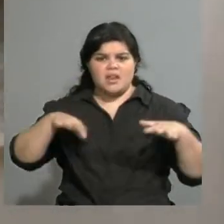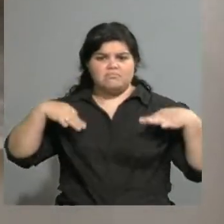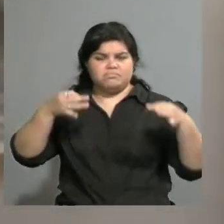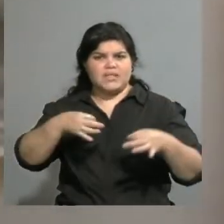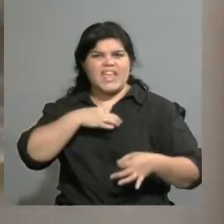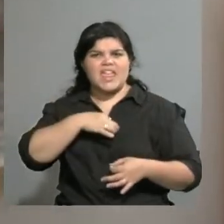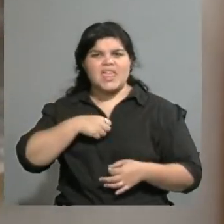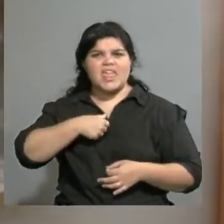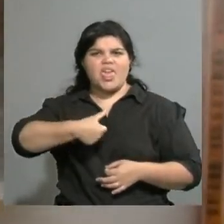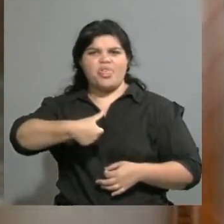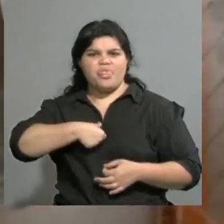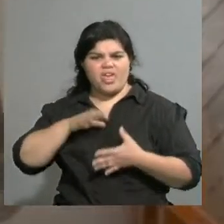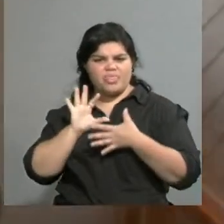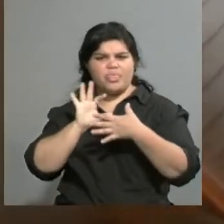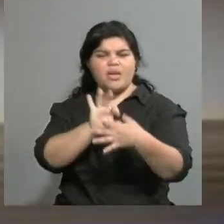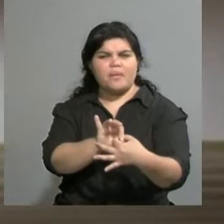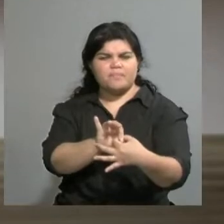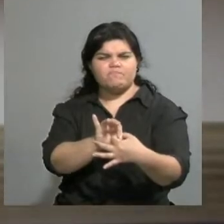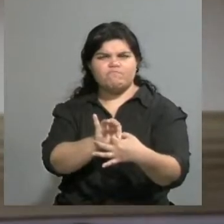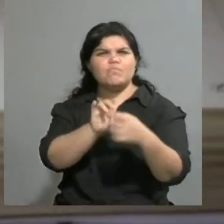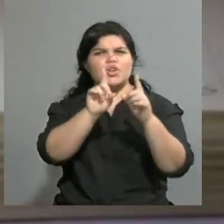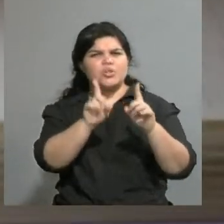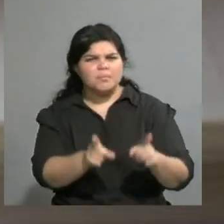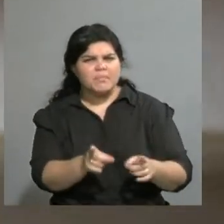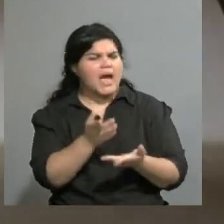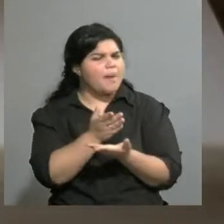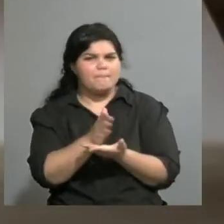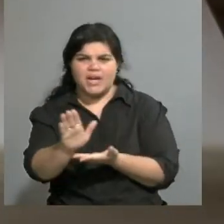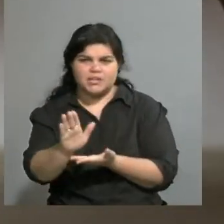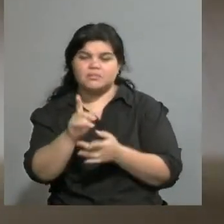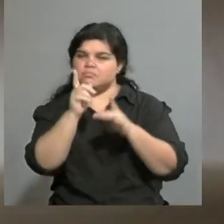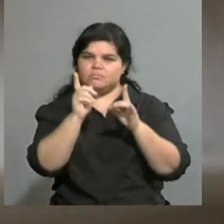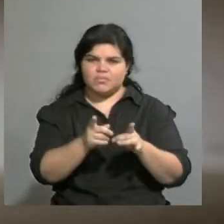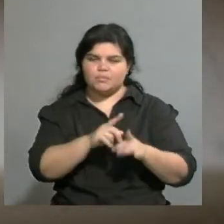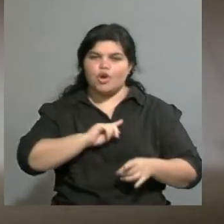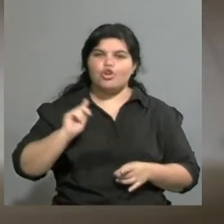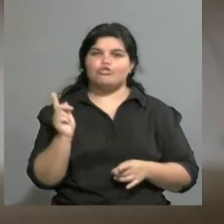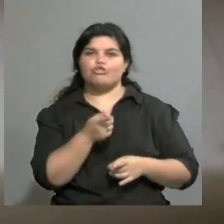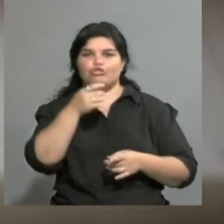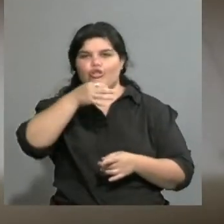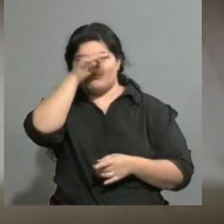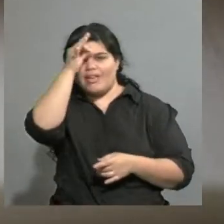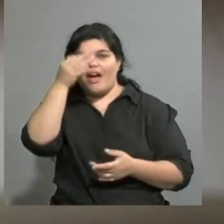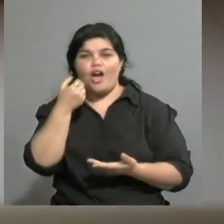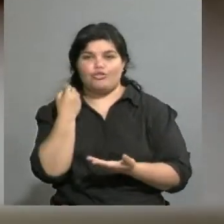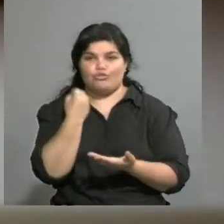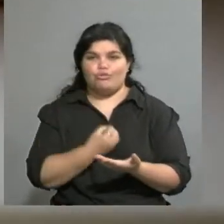la obra, si bien instalamos desde esto que dice Fabián,